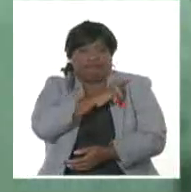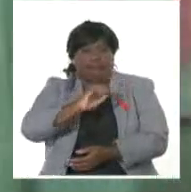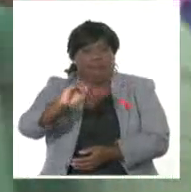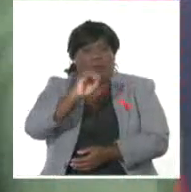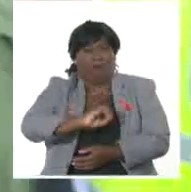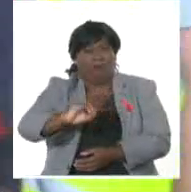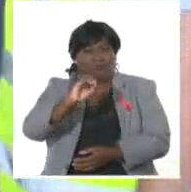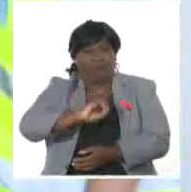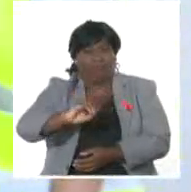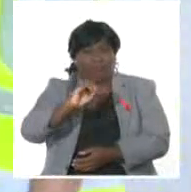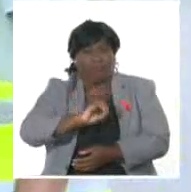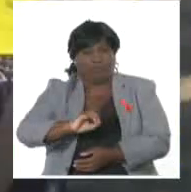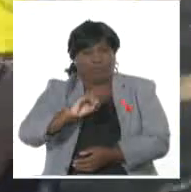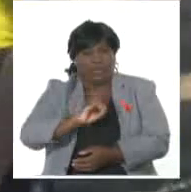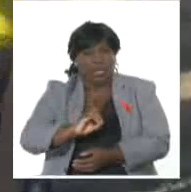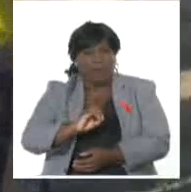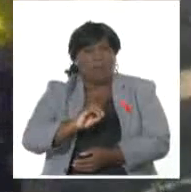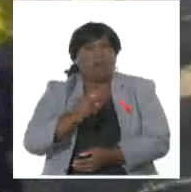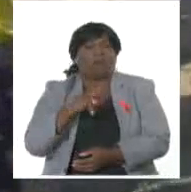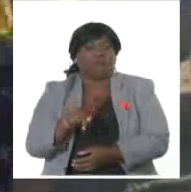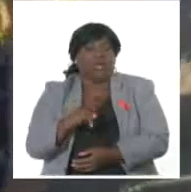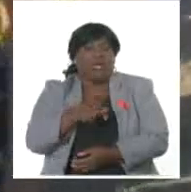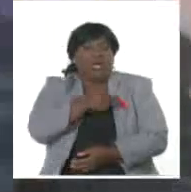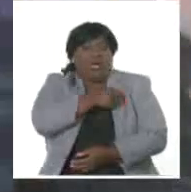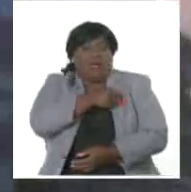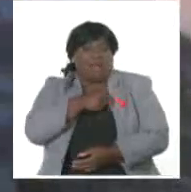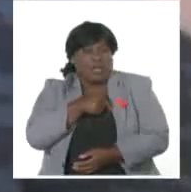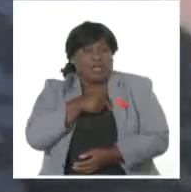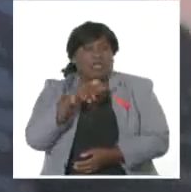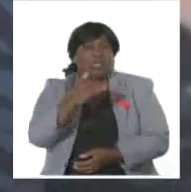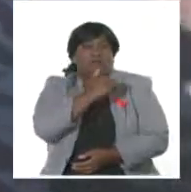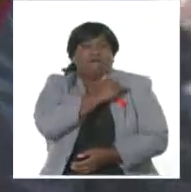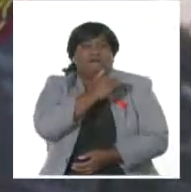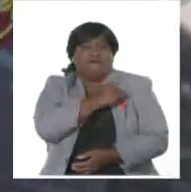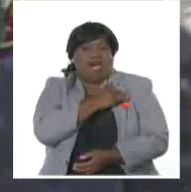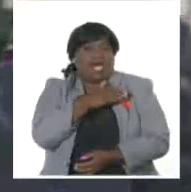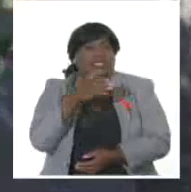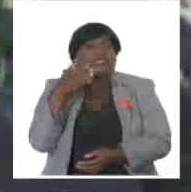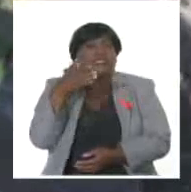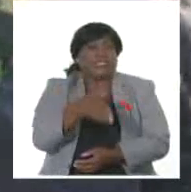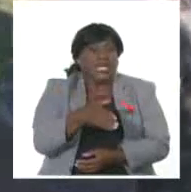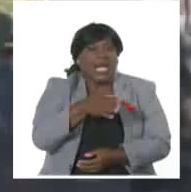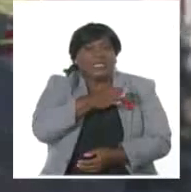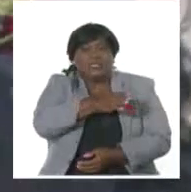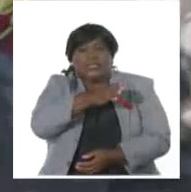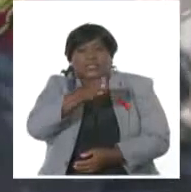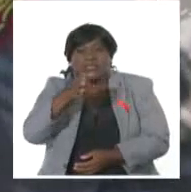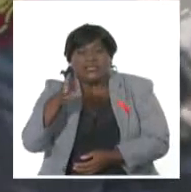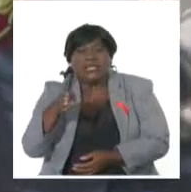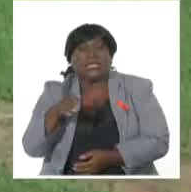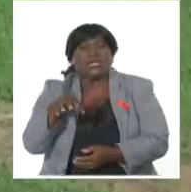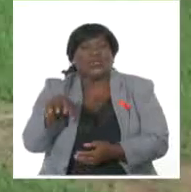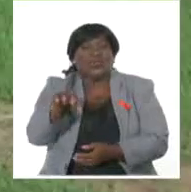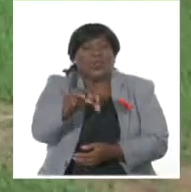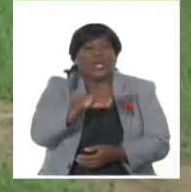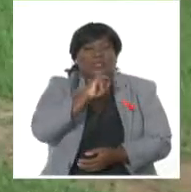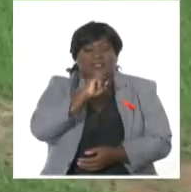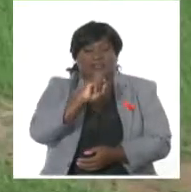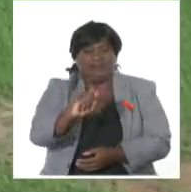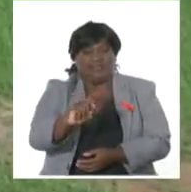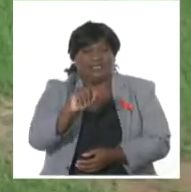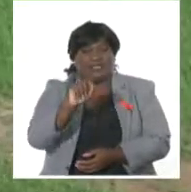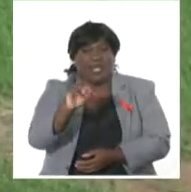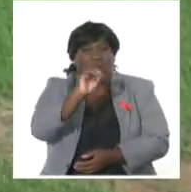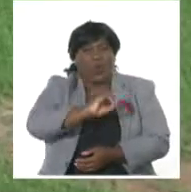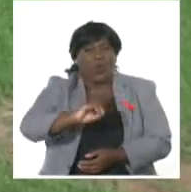protagonistas las Fariel Minin, que llegan a los sitios más afectados. Los damnificados son los principales actores y hoy como nunca,